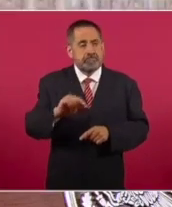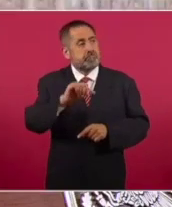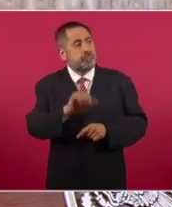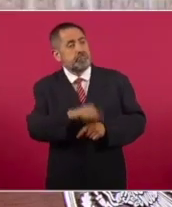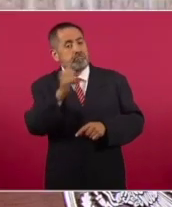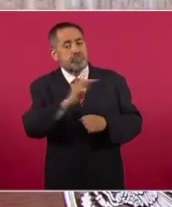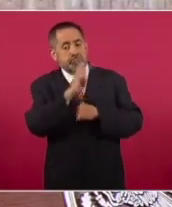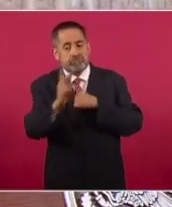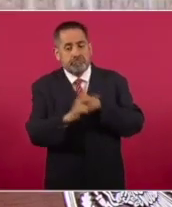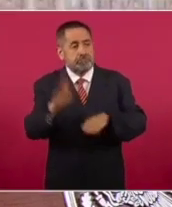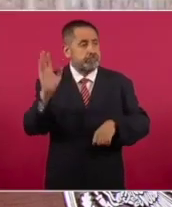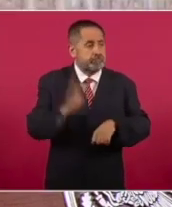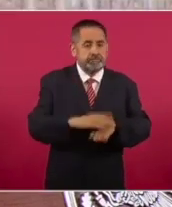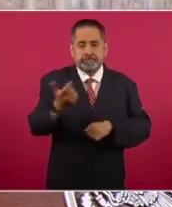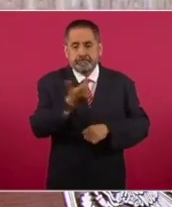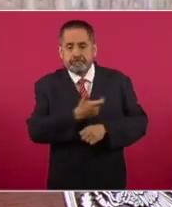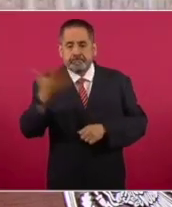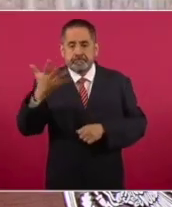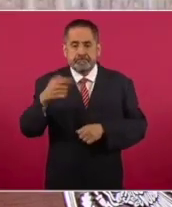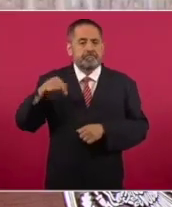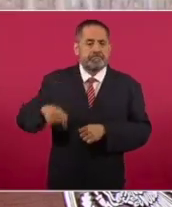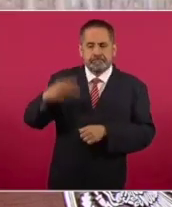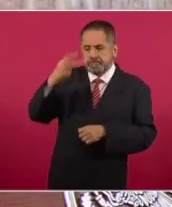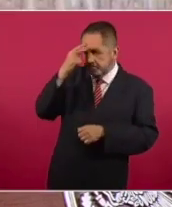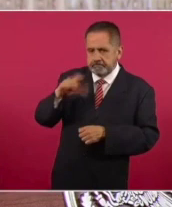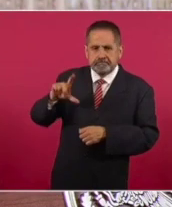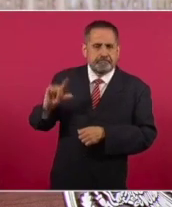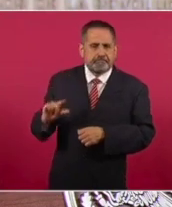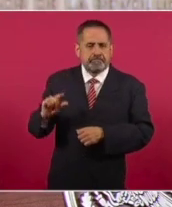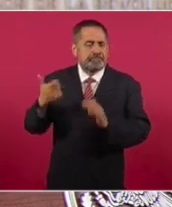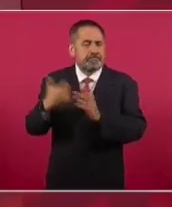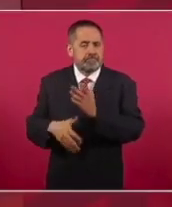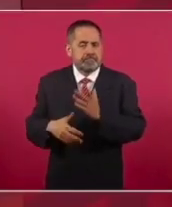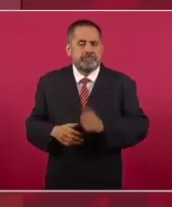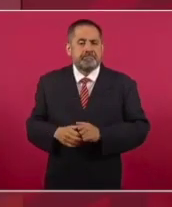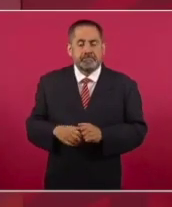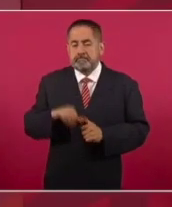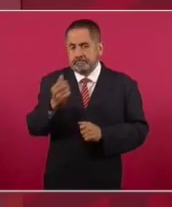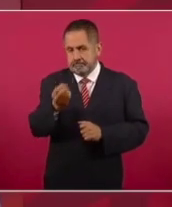de los países del mundo. Y otro dato,